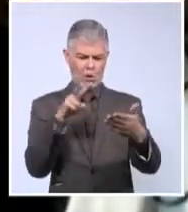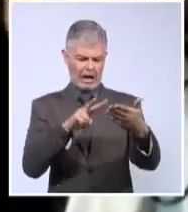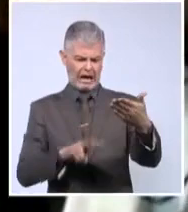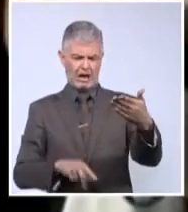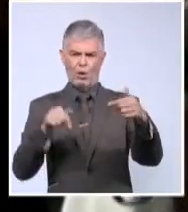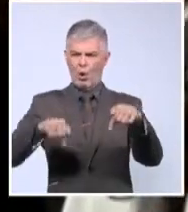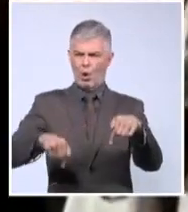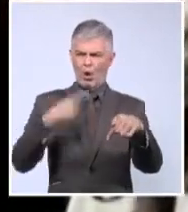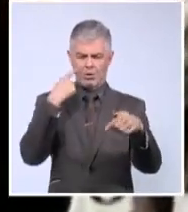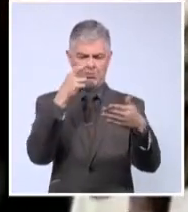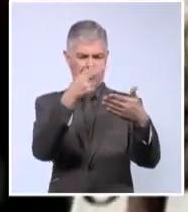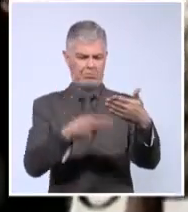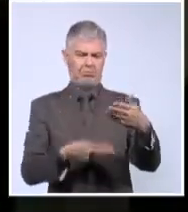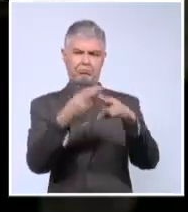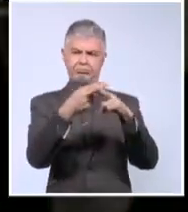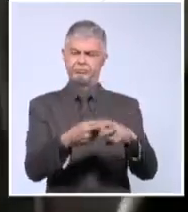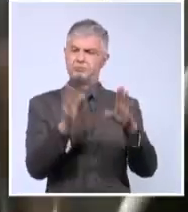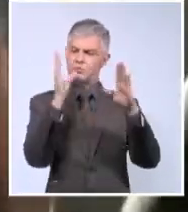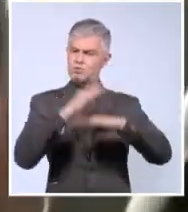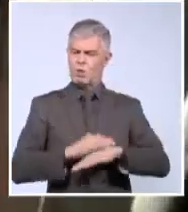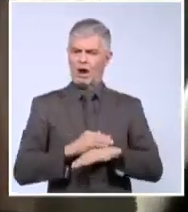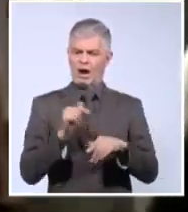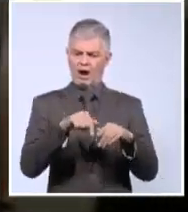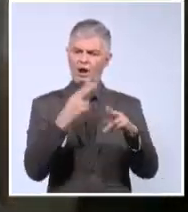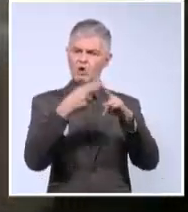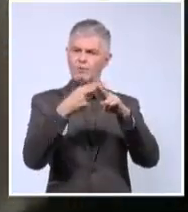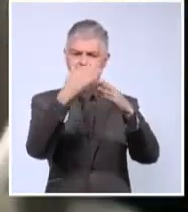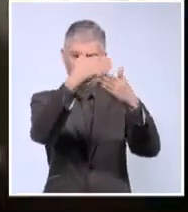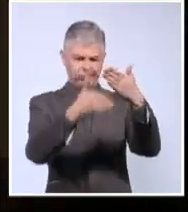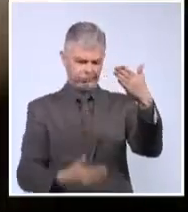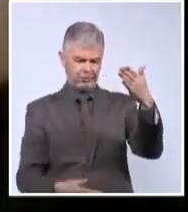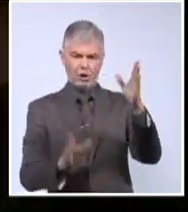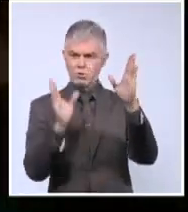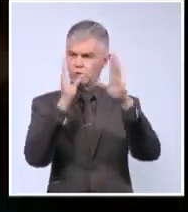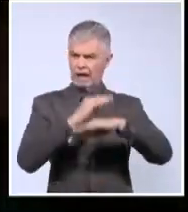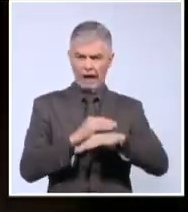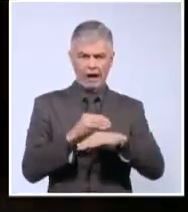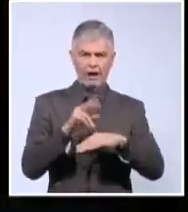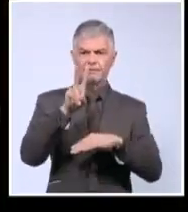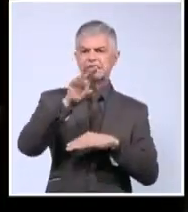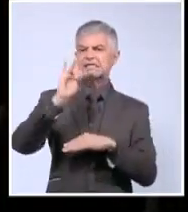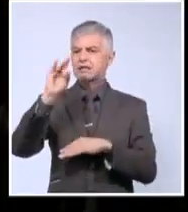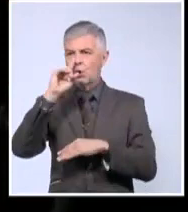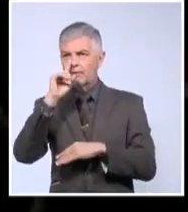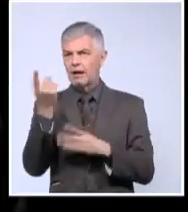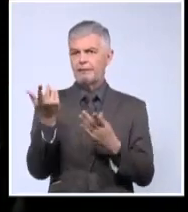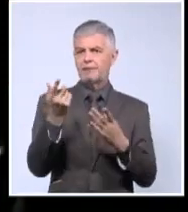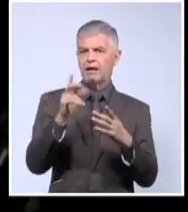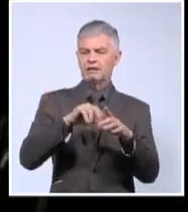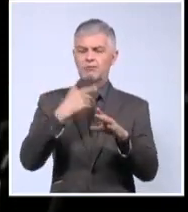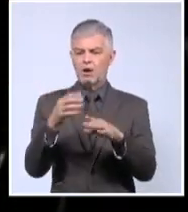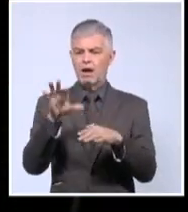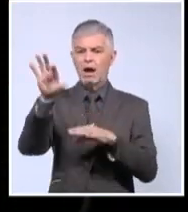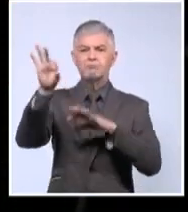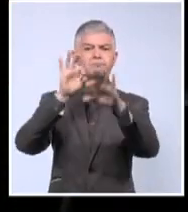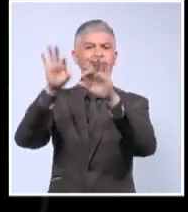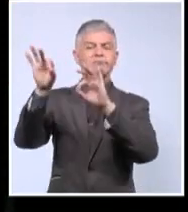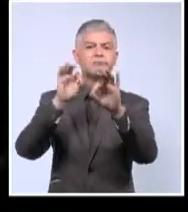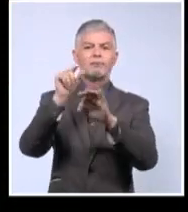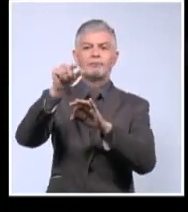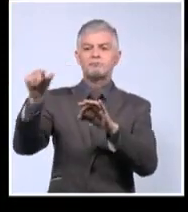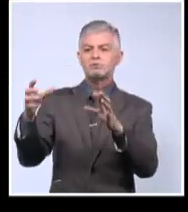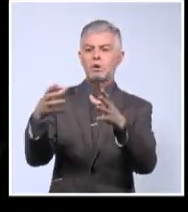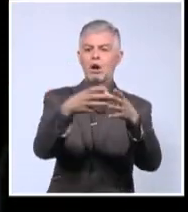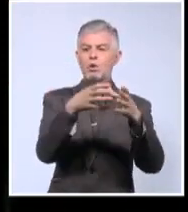había personas que no estaban ni en la protesta del 27 de noviembre, o sea, que no fueron elegidas por los distintos